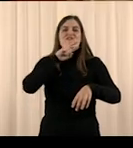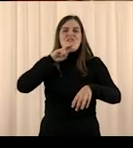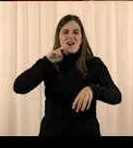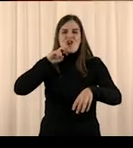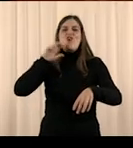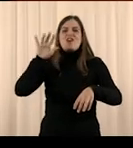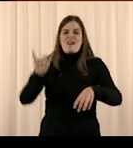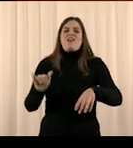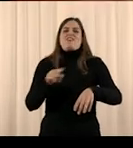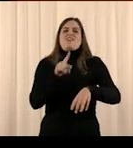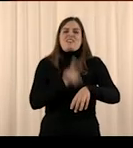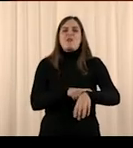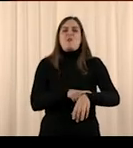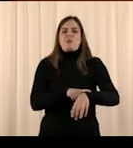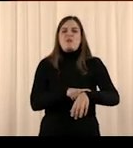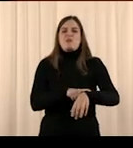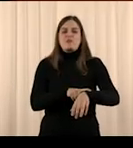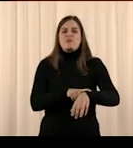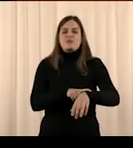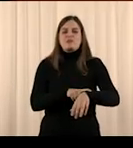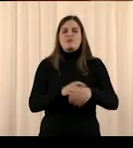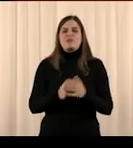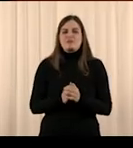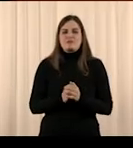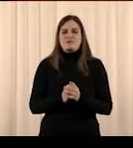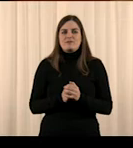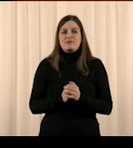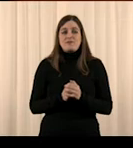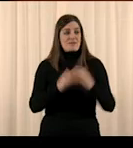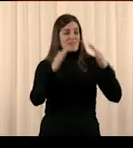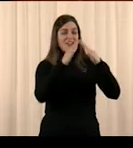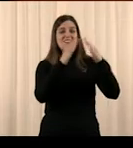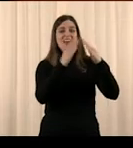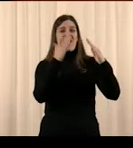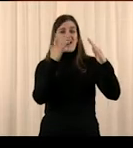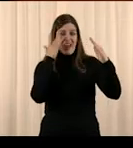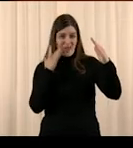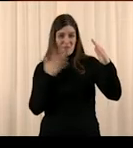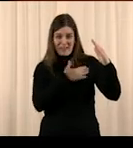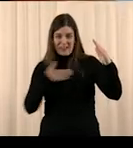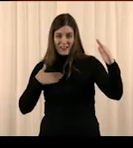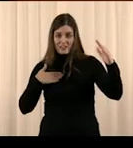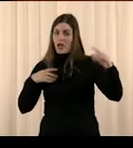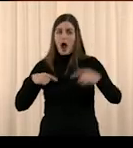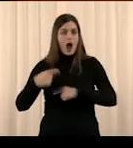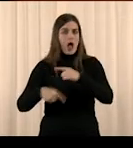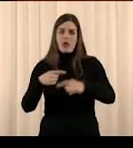Para que una casa esté limpia, hay que limpiarla a diario,